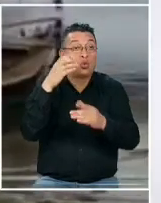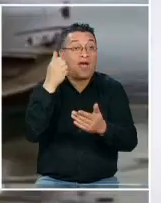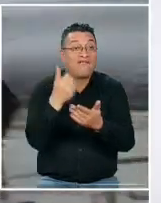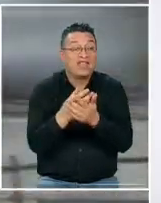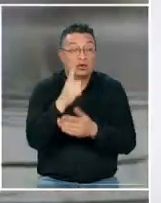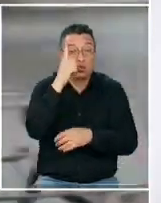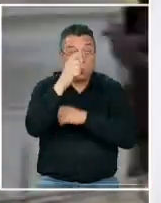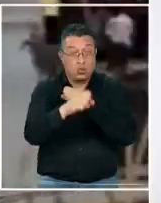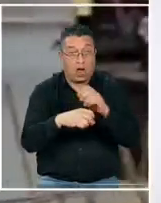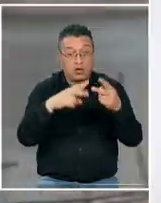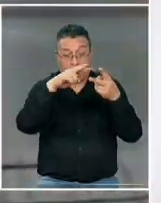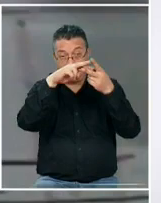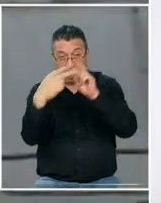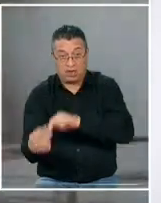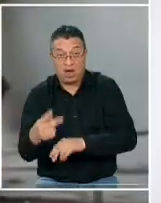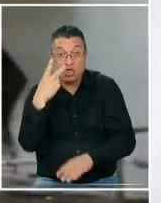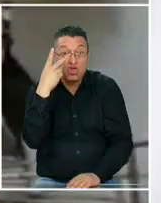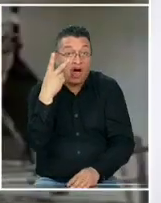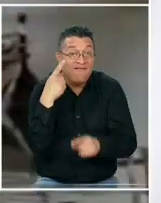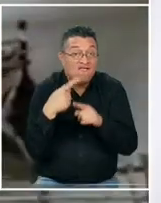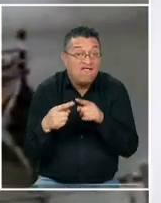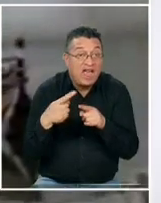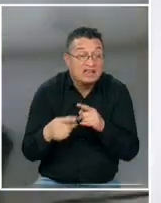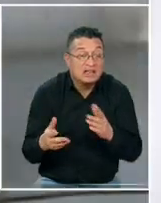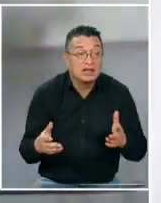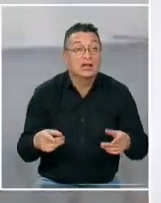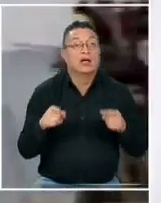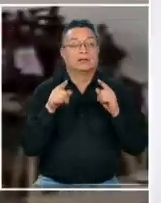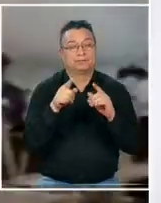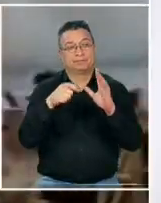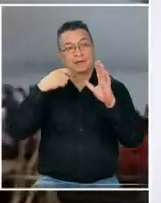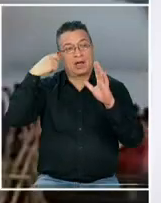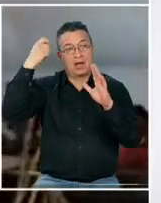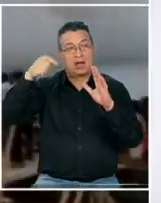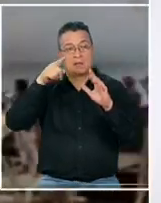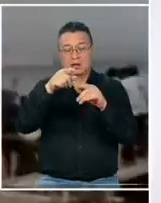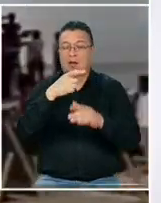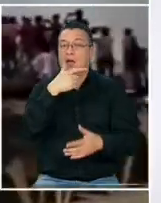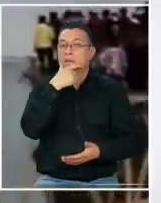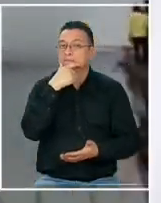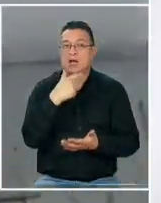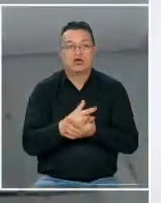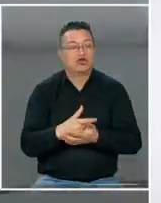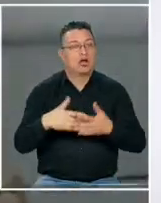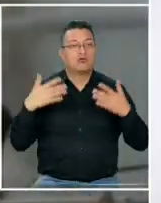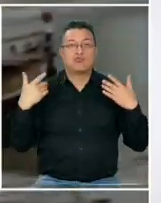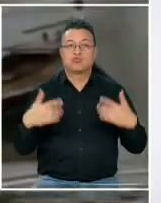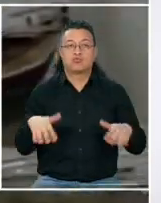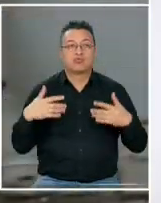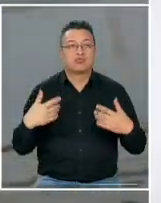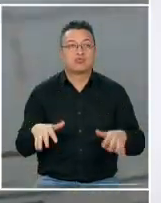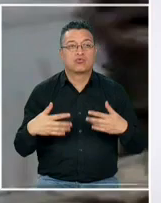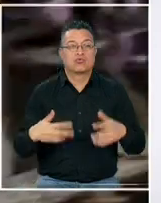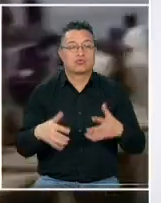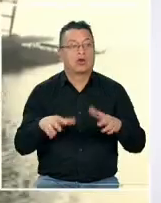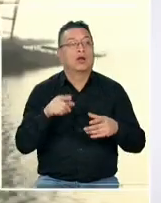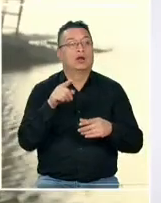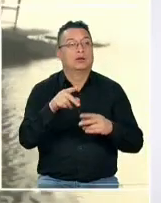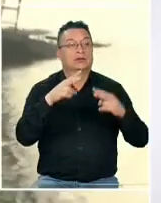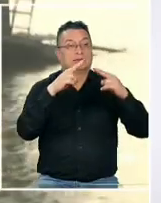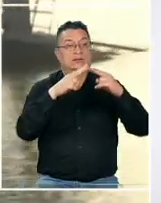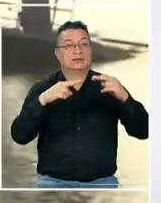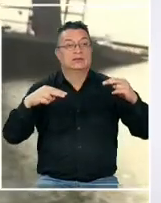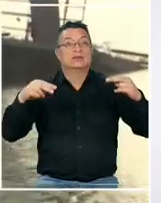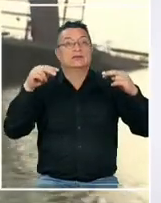en lo que va del año es una imagen ahí la estamos revisando justamente impresionante impactante sobre el Ganges ¿cierto? exactamente